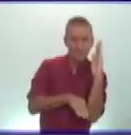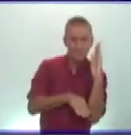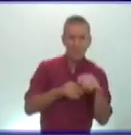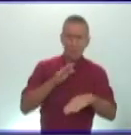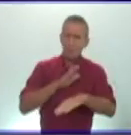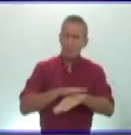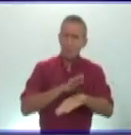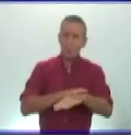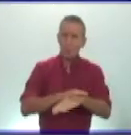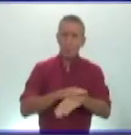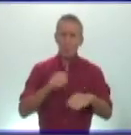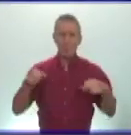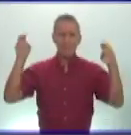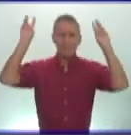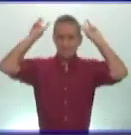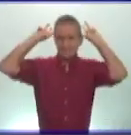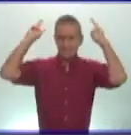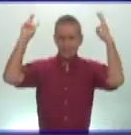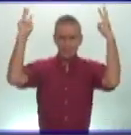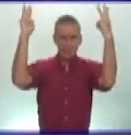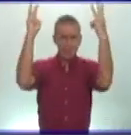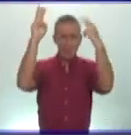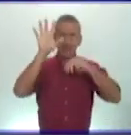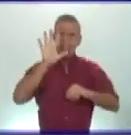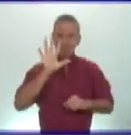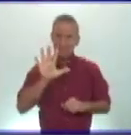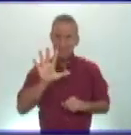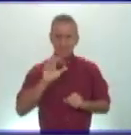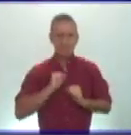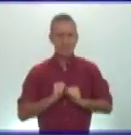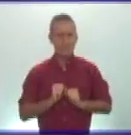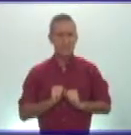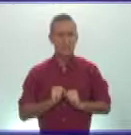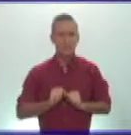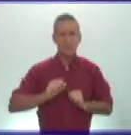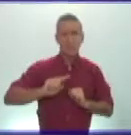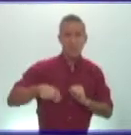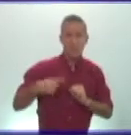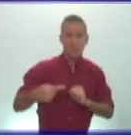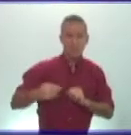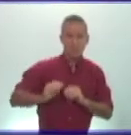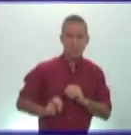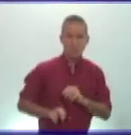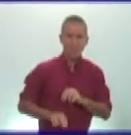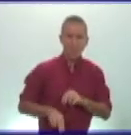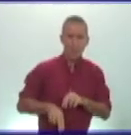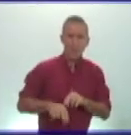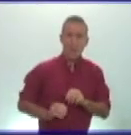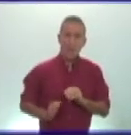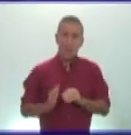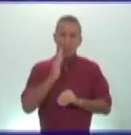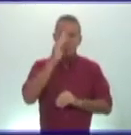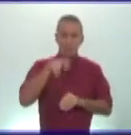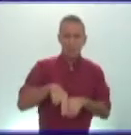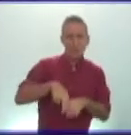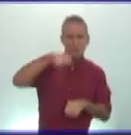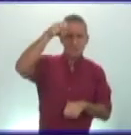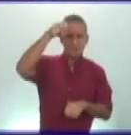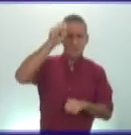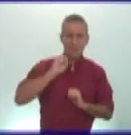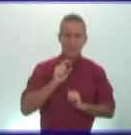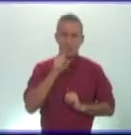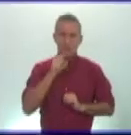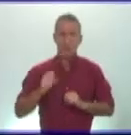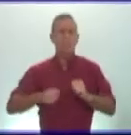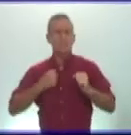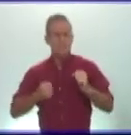calígula claudio nerón poco a poco fueron ganando terreno a los germanos del norte e incluso llegaron a britania donde fundaron londinium la actual